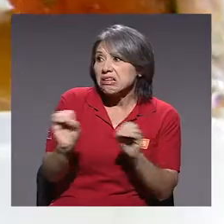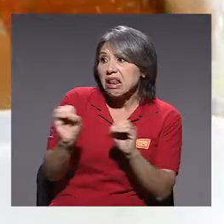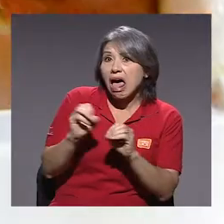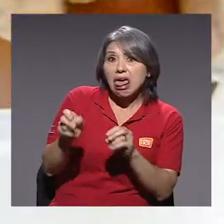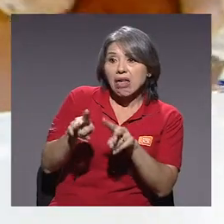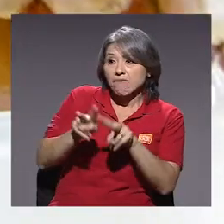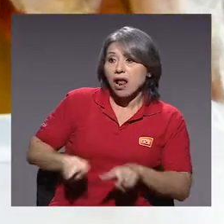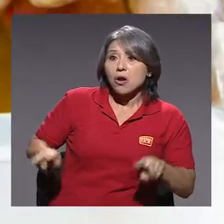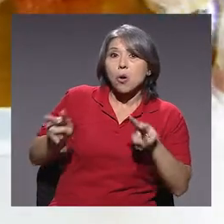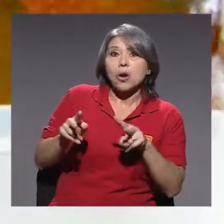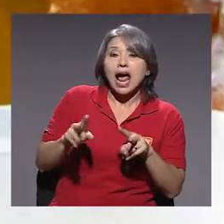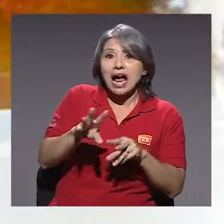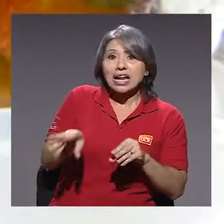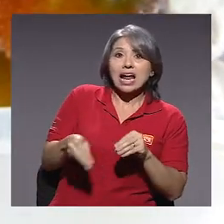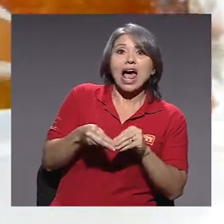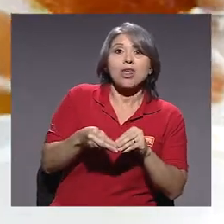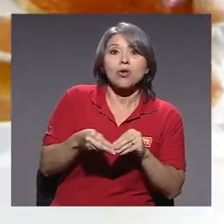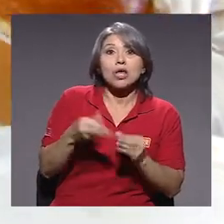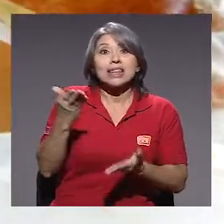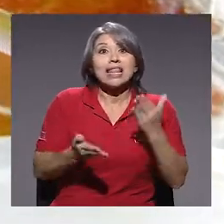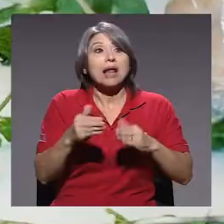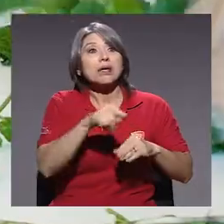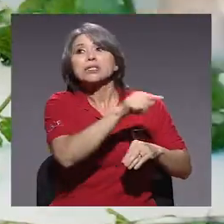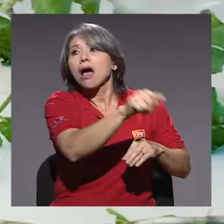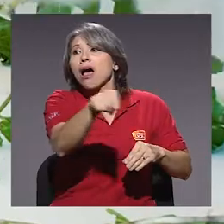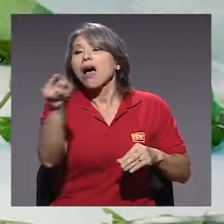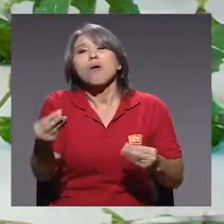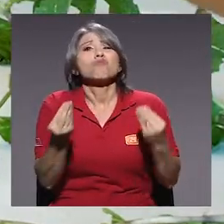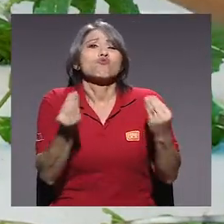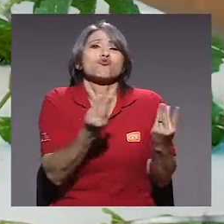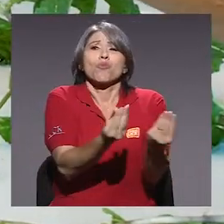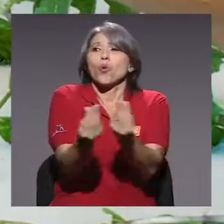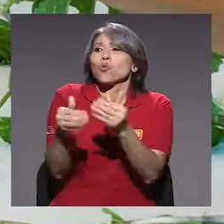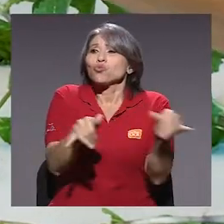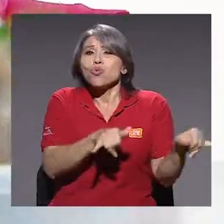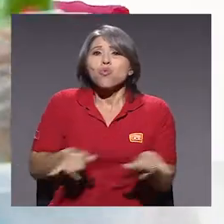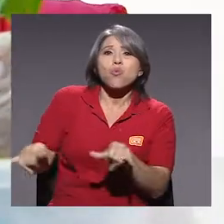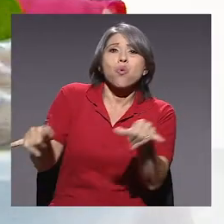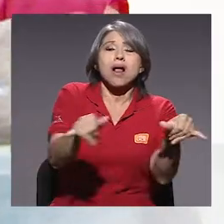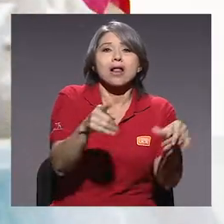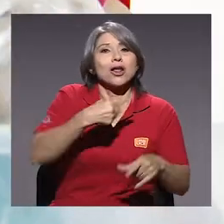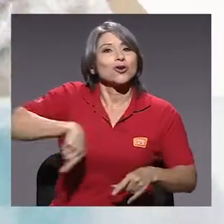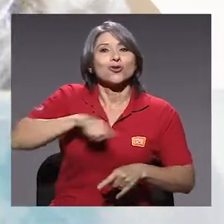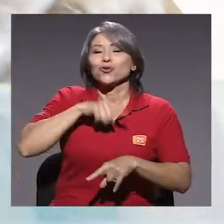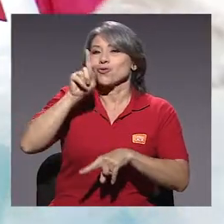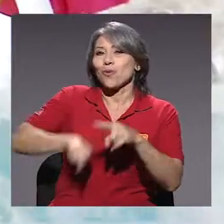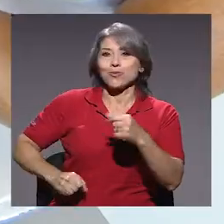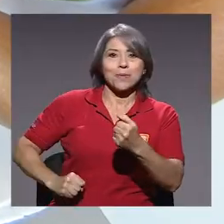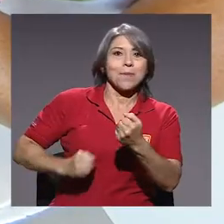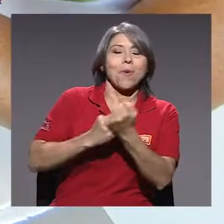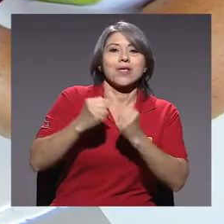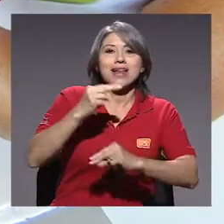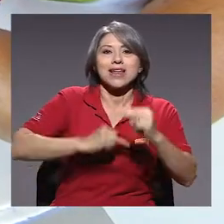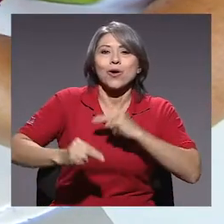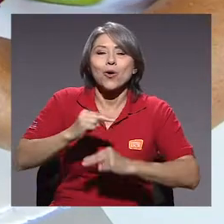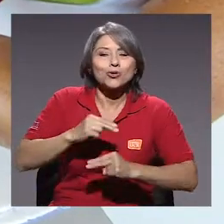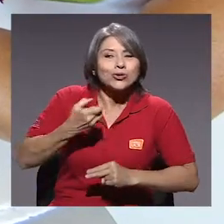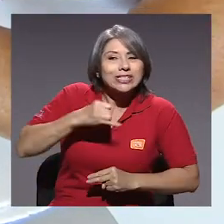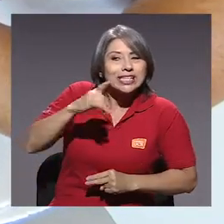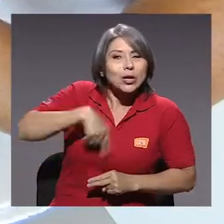mercado estamos saturados de ese producto y no podemos apostarle a ciertos tipos de emprendimientos que no tenemos como una